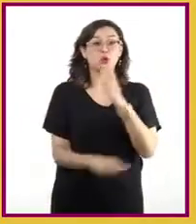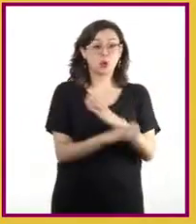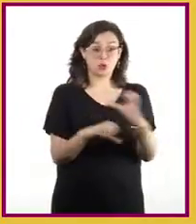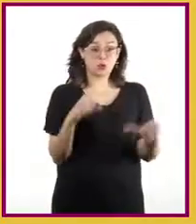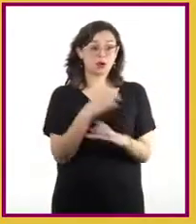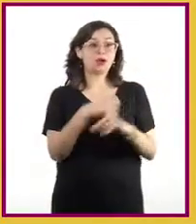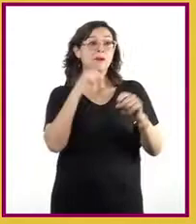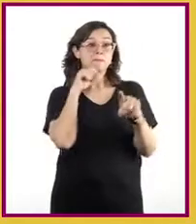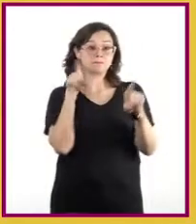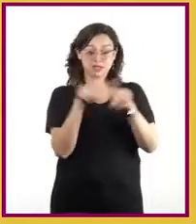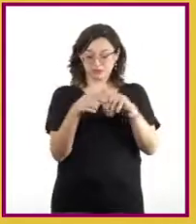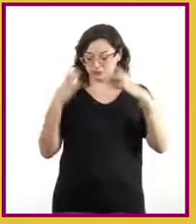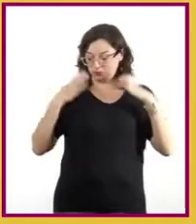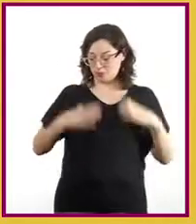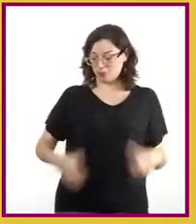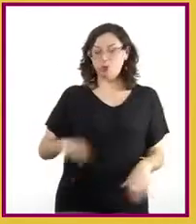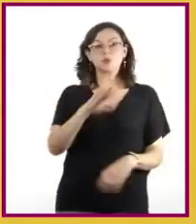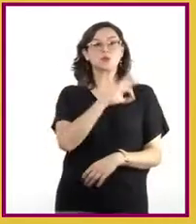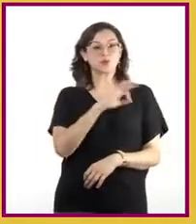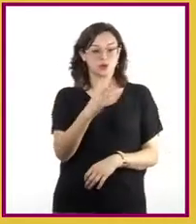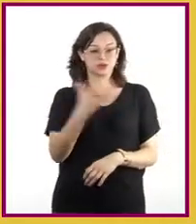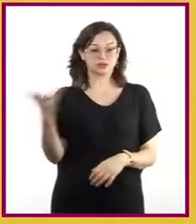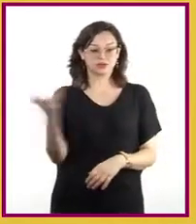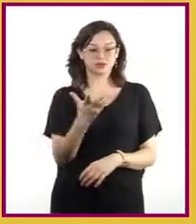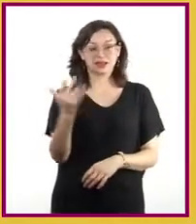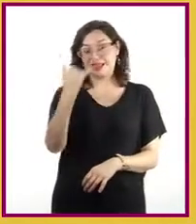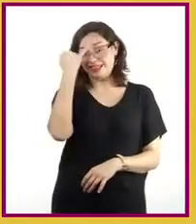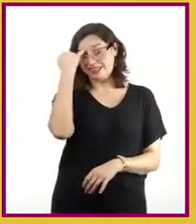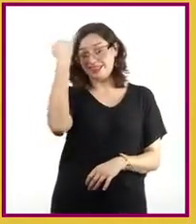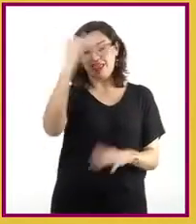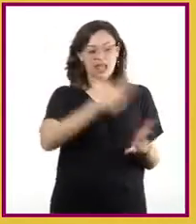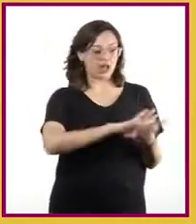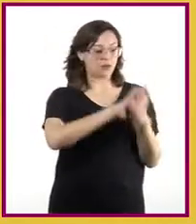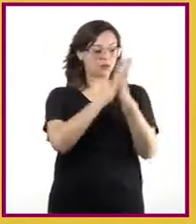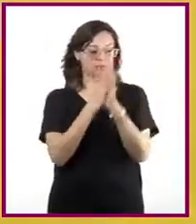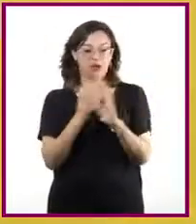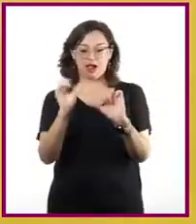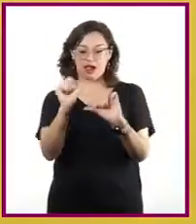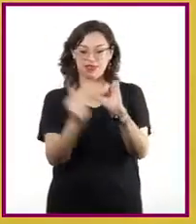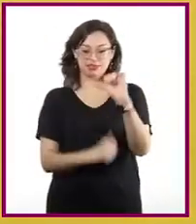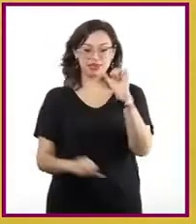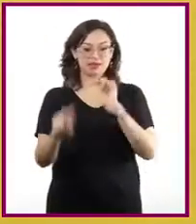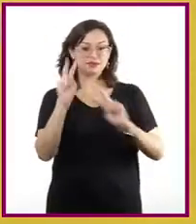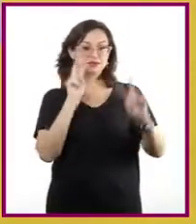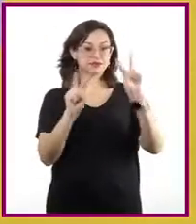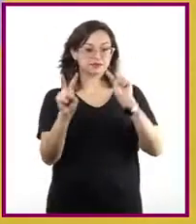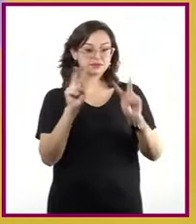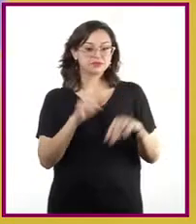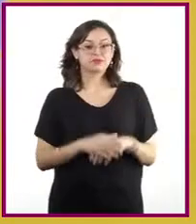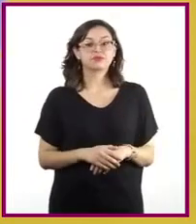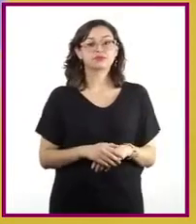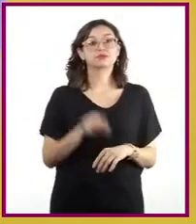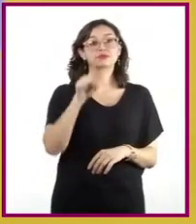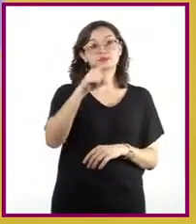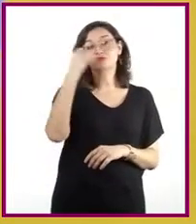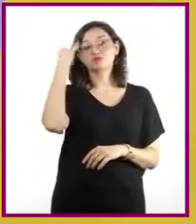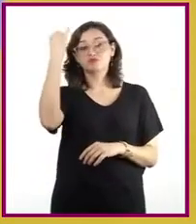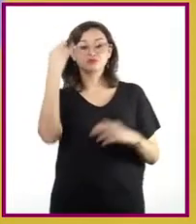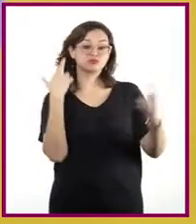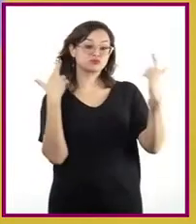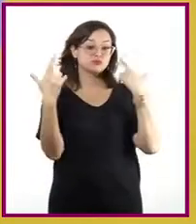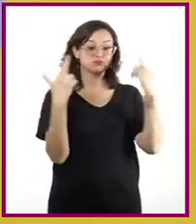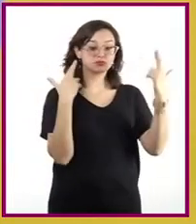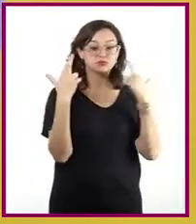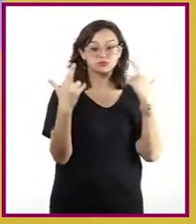también con nuestros propios cuerpos podemos convertir una idea en una obra visual. Las ideas que les harán crear sonidos